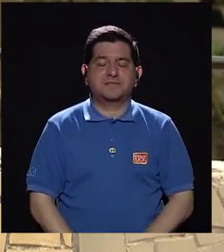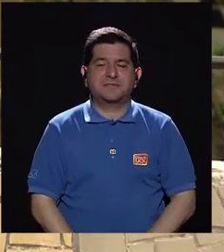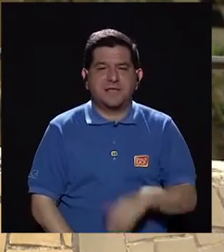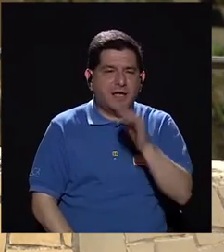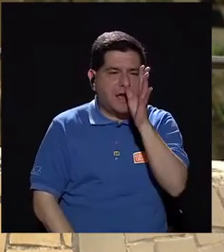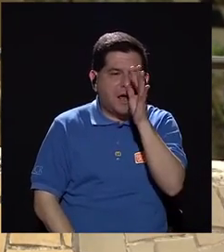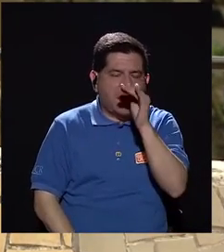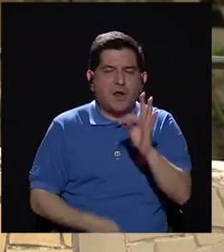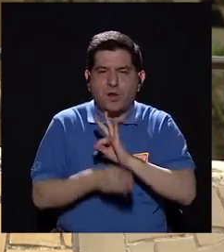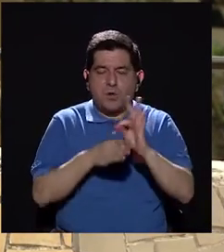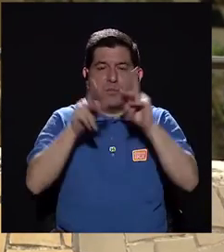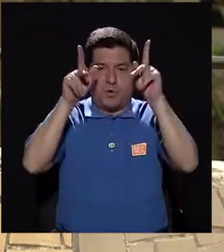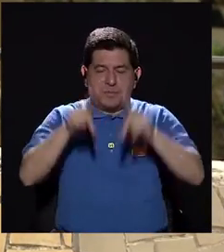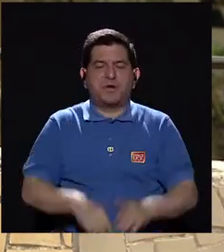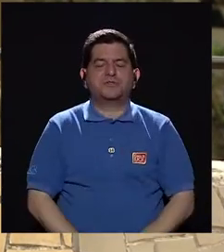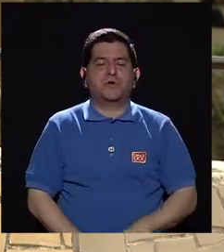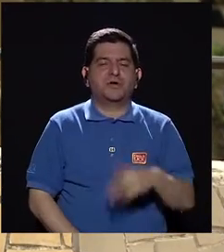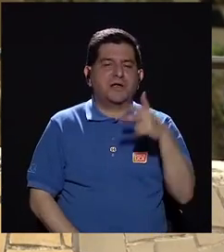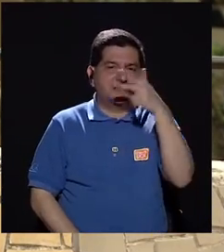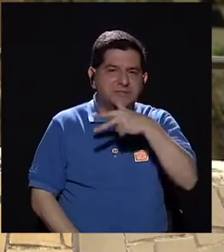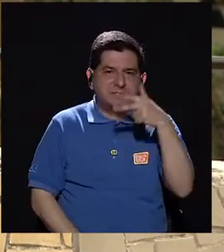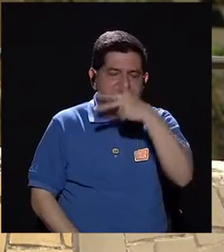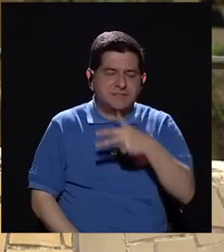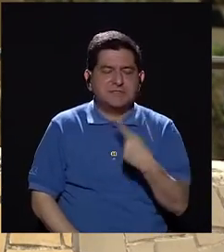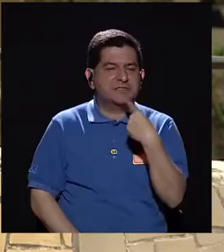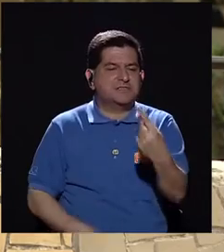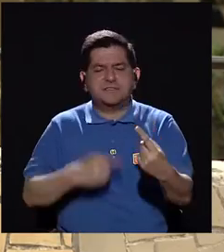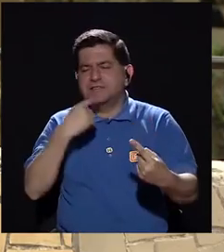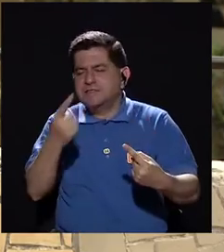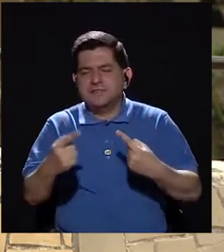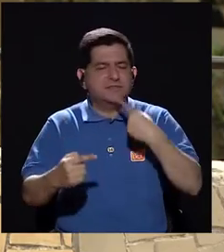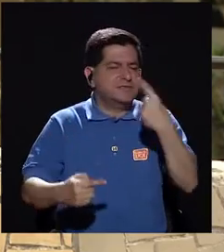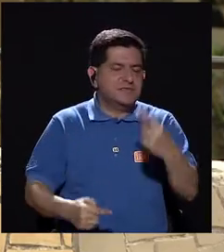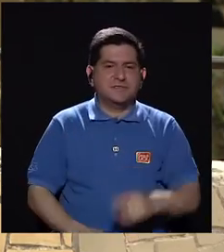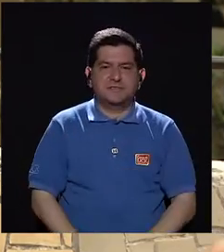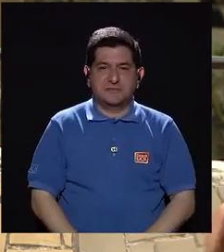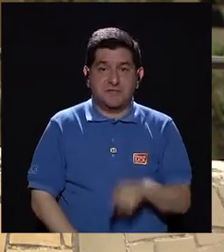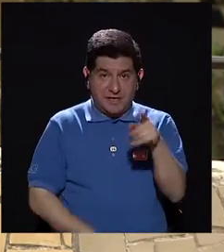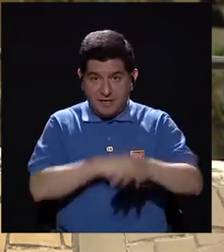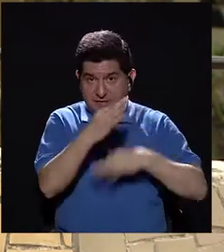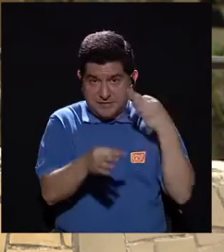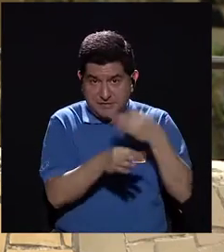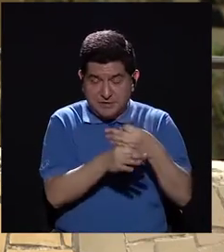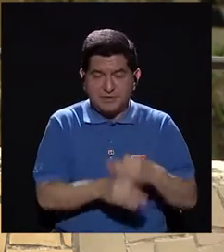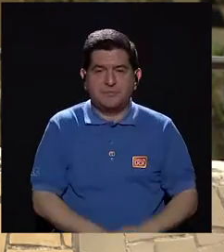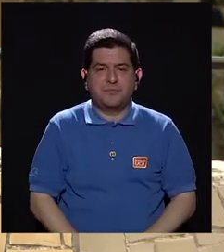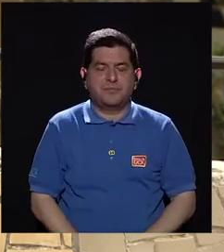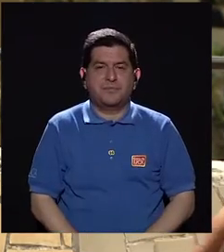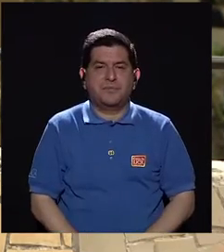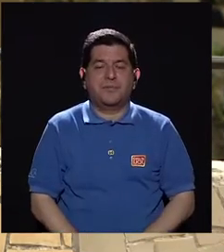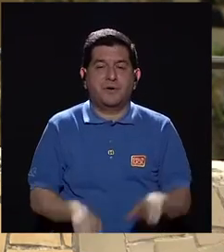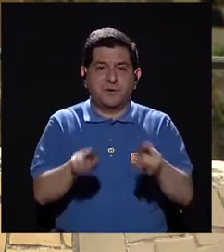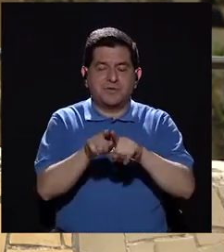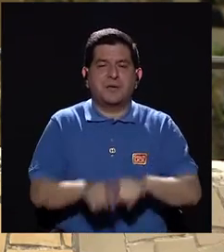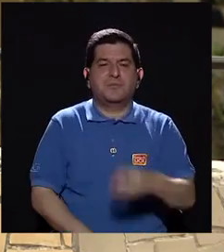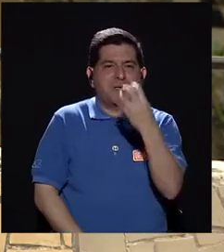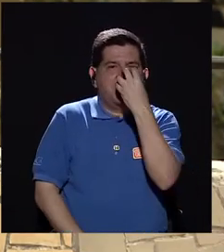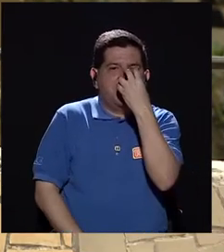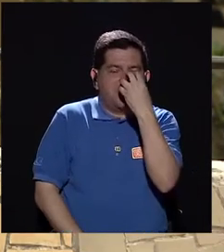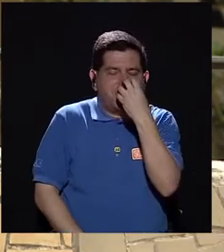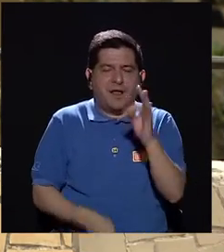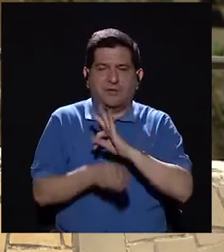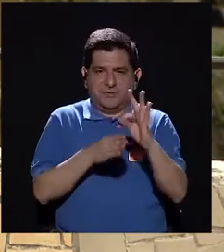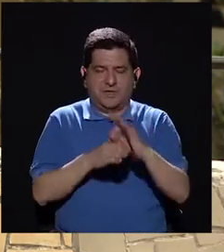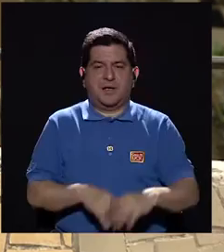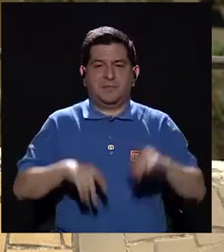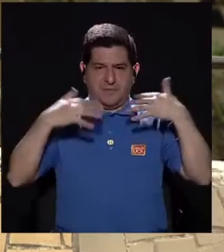terapia, que son las personas que cuentan chistes. Las que se dedican a contar chistes, humor terapia. Cada terapia, las personas que se